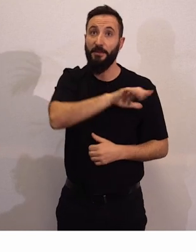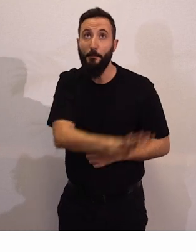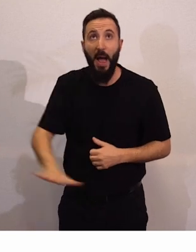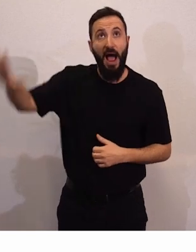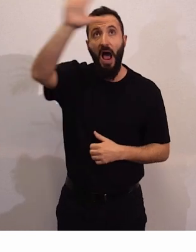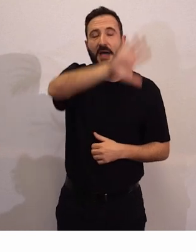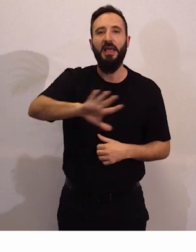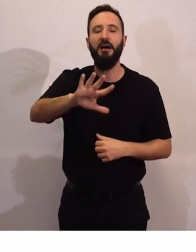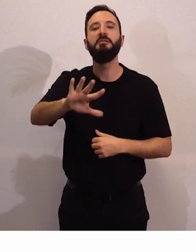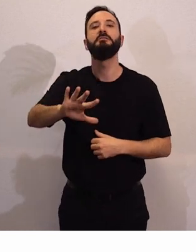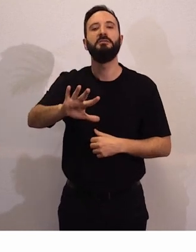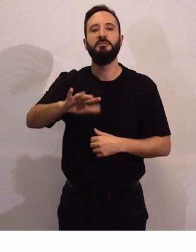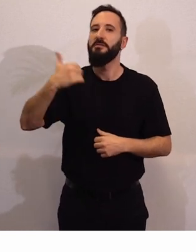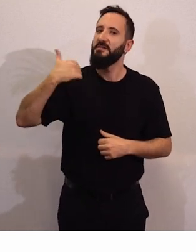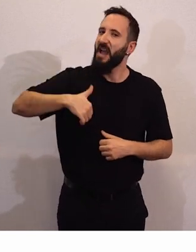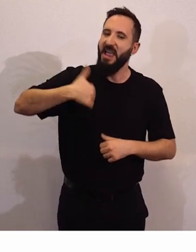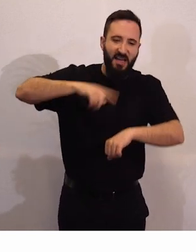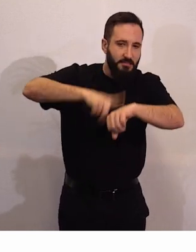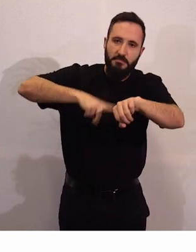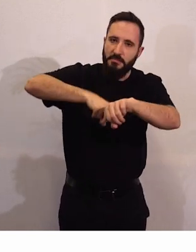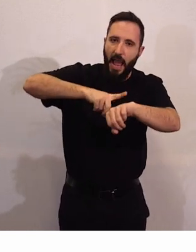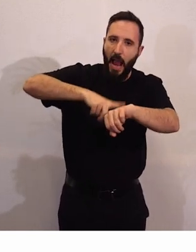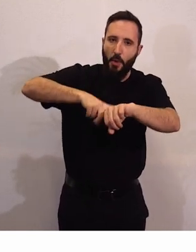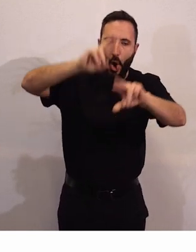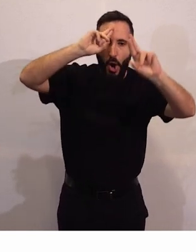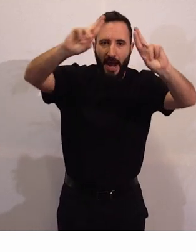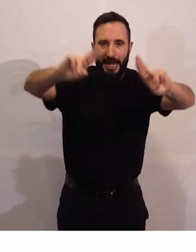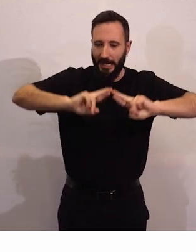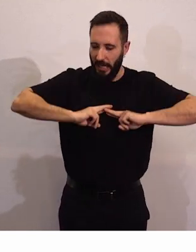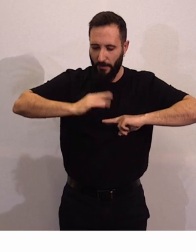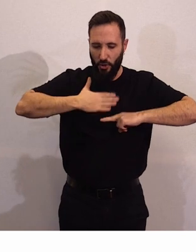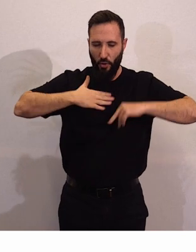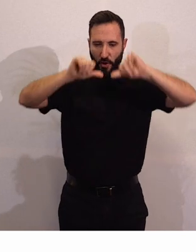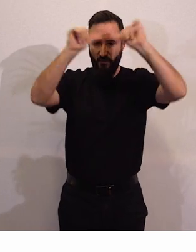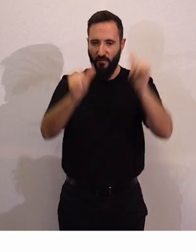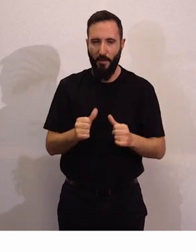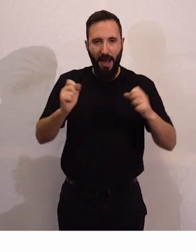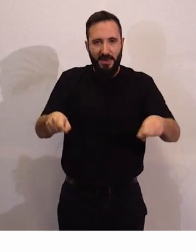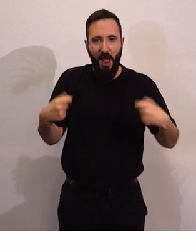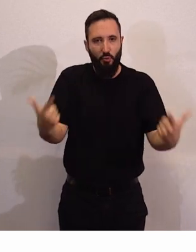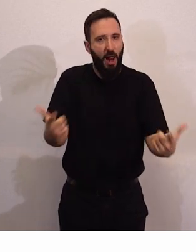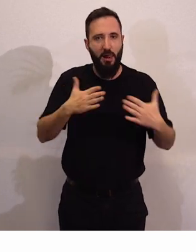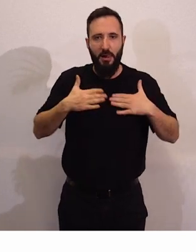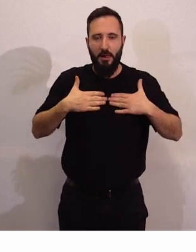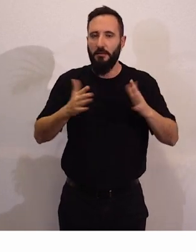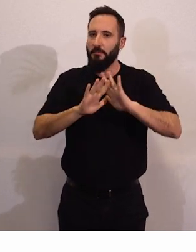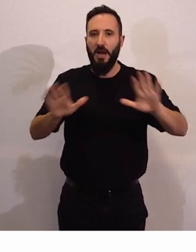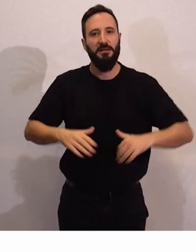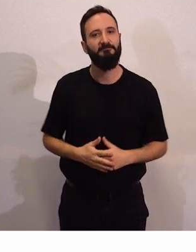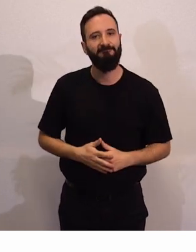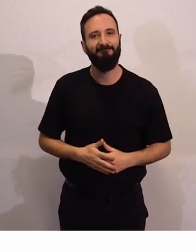de una vez por todas nos respete tal y como somos. Muy bien.